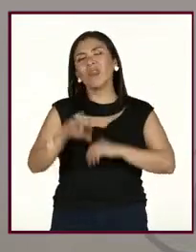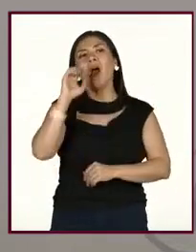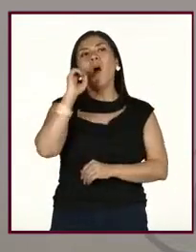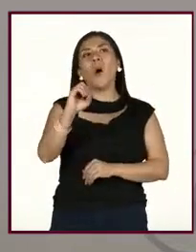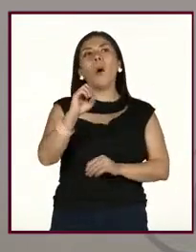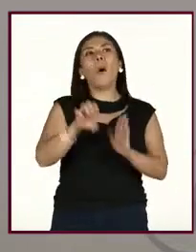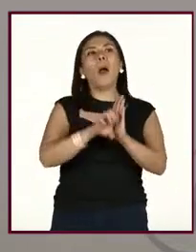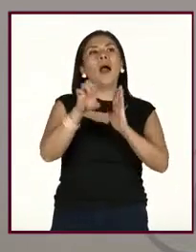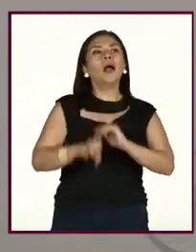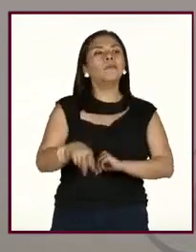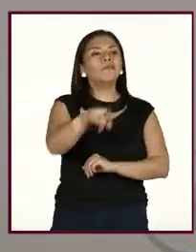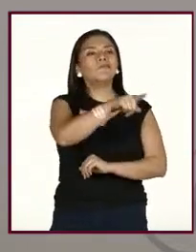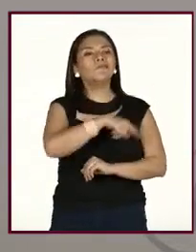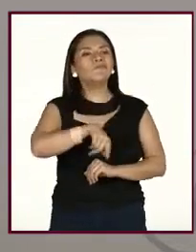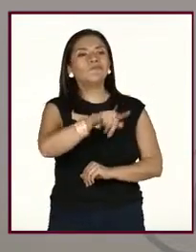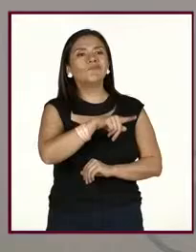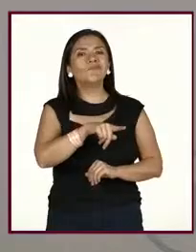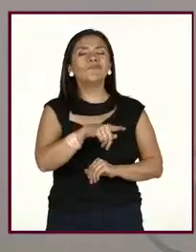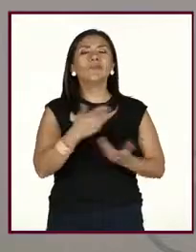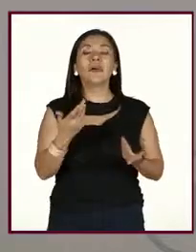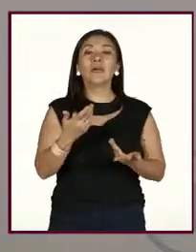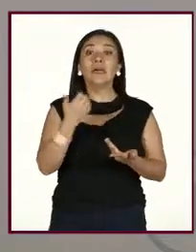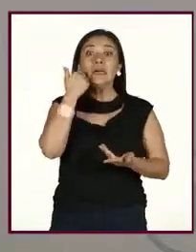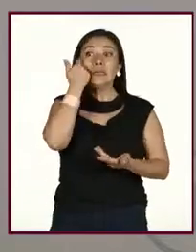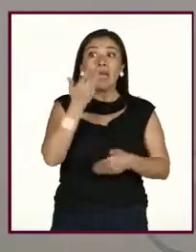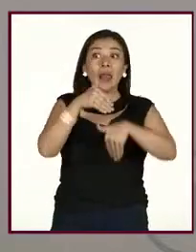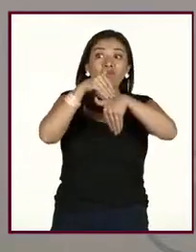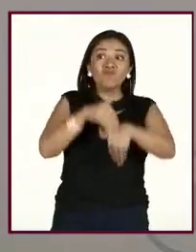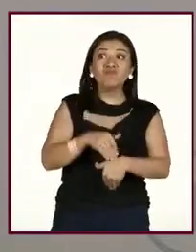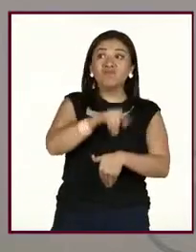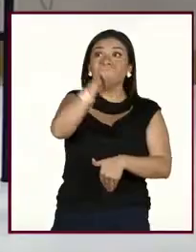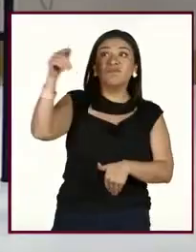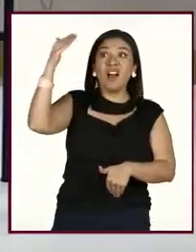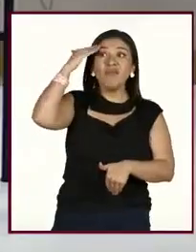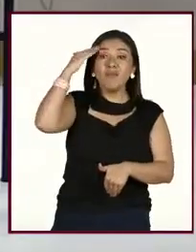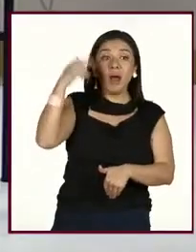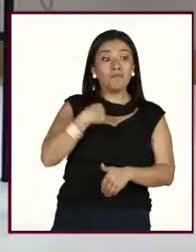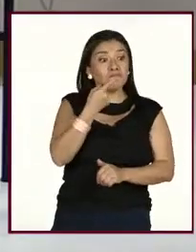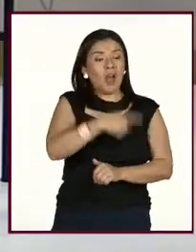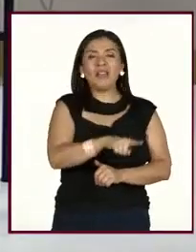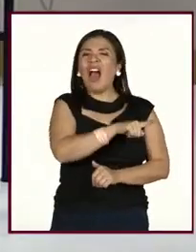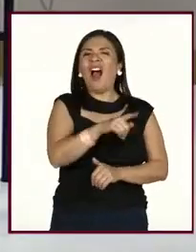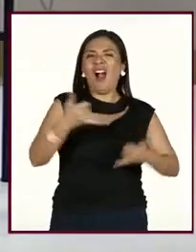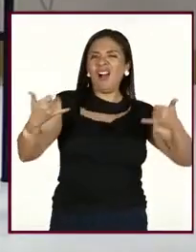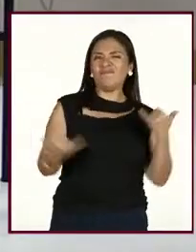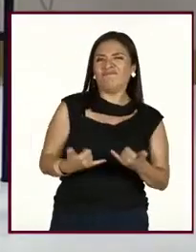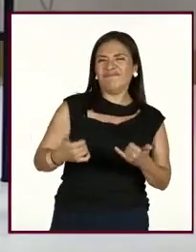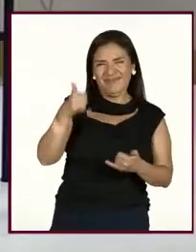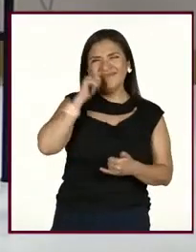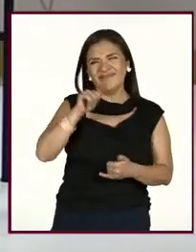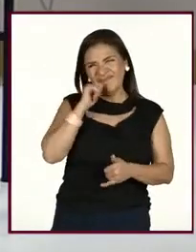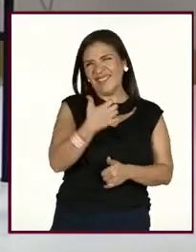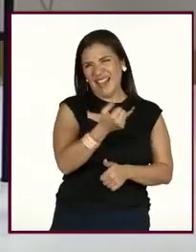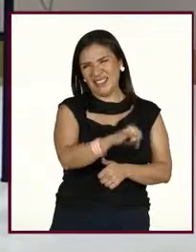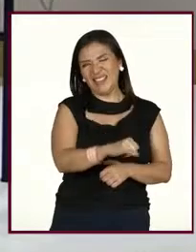también ellos no quieren seguir como a la autoridad, lo que les dice la autoridad. Y es esta